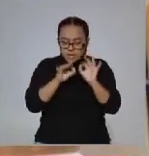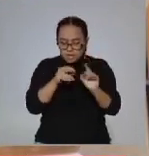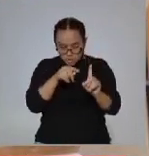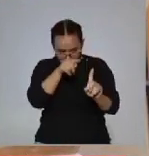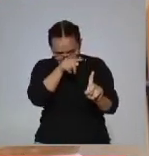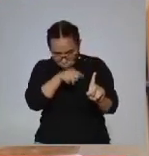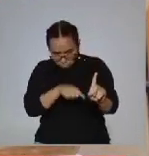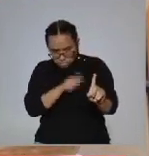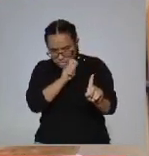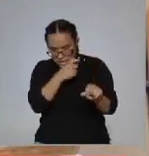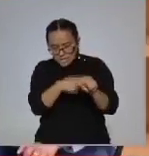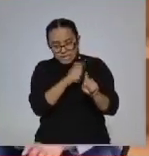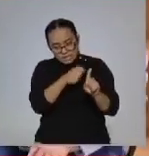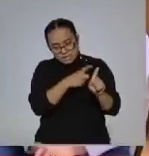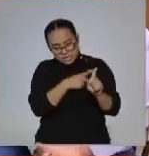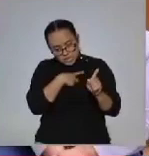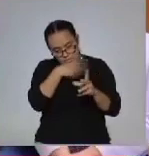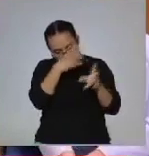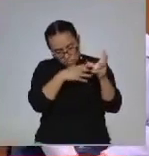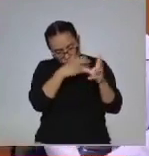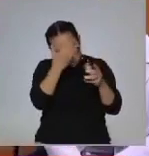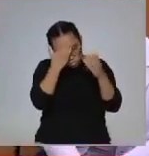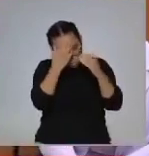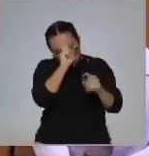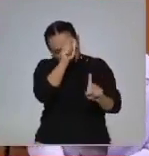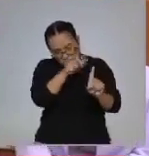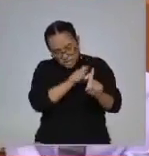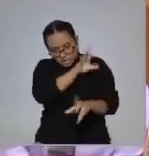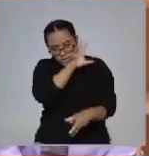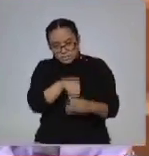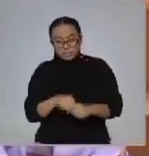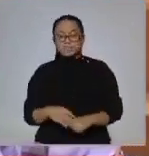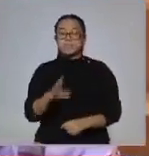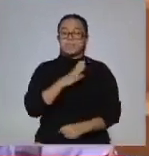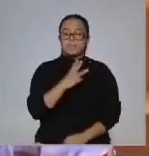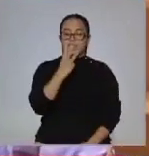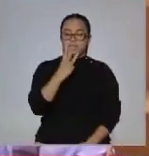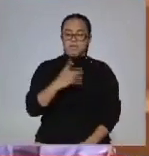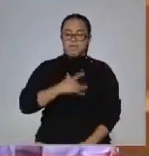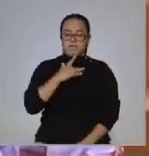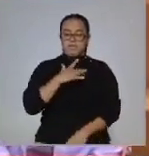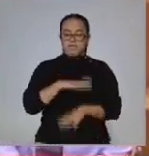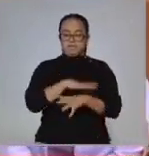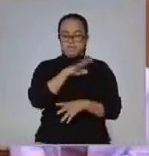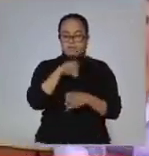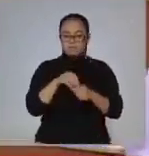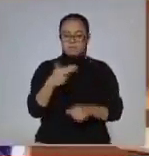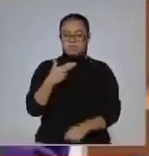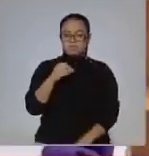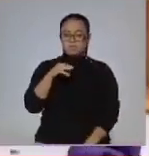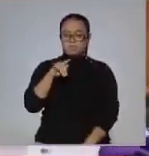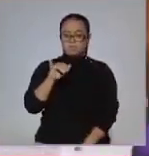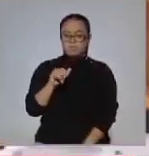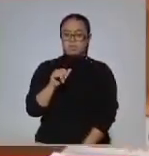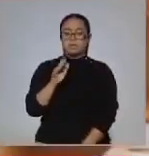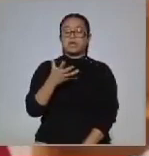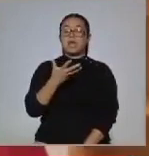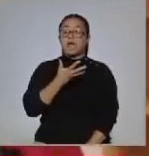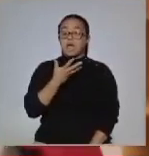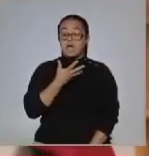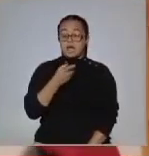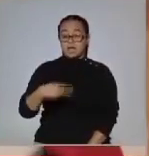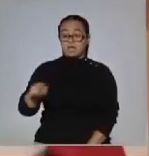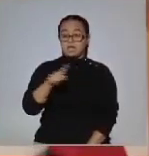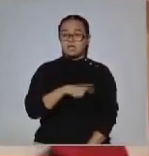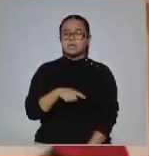del paciente con el que tratamos. Nosotros tenemos tres tipos de síntomas principales en la medicina homeopática. Tenemos